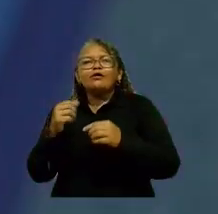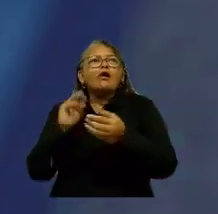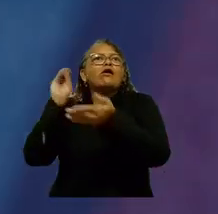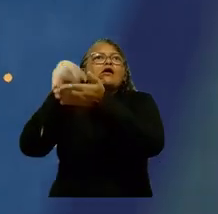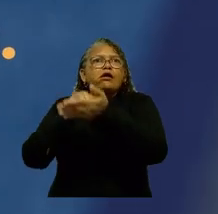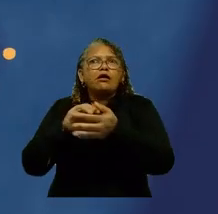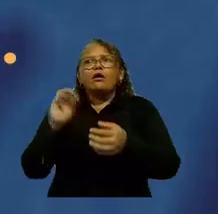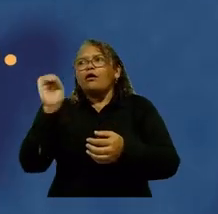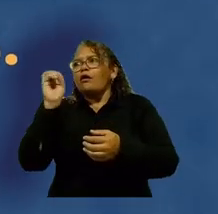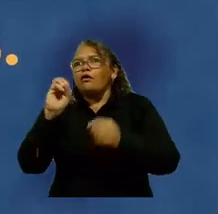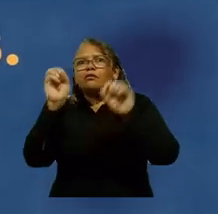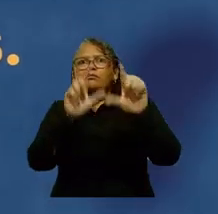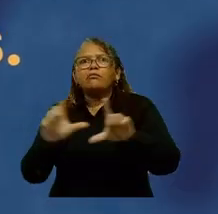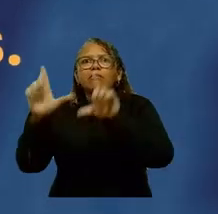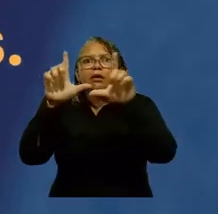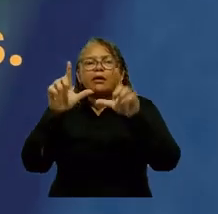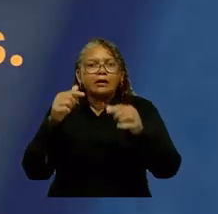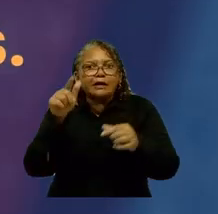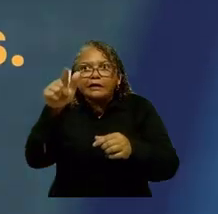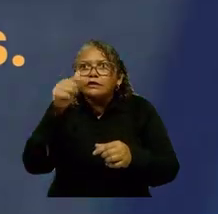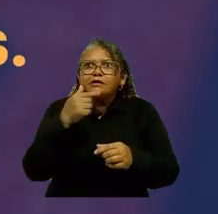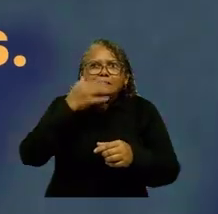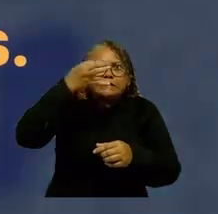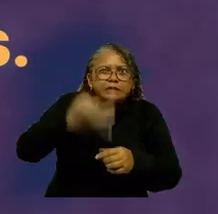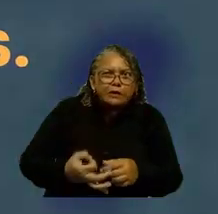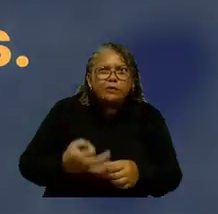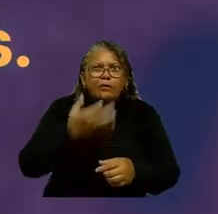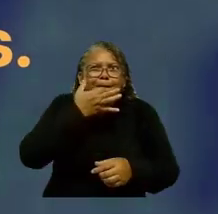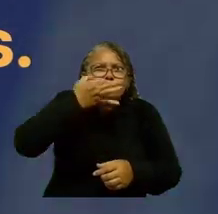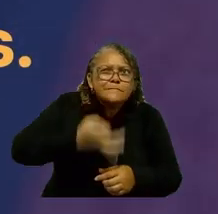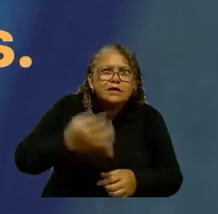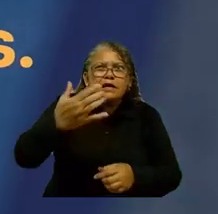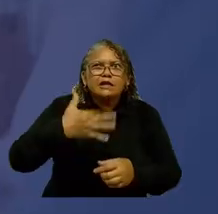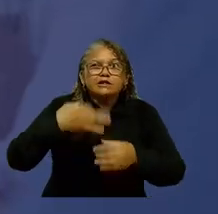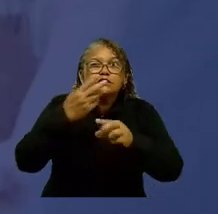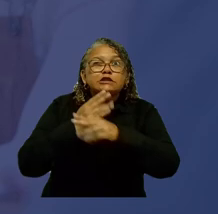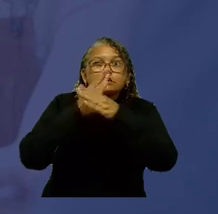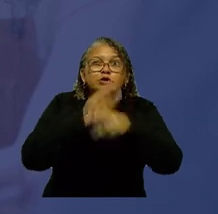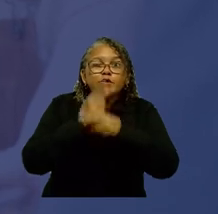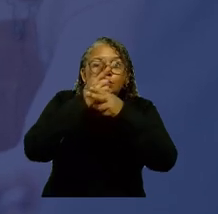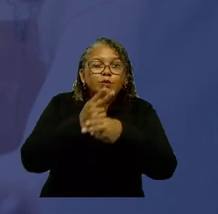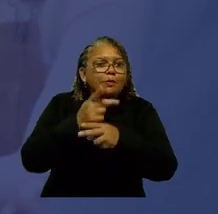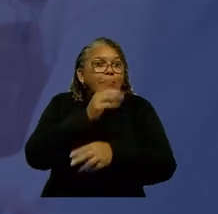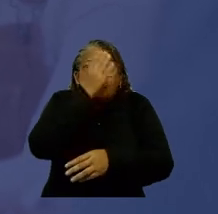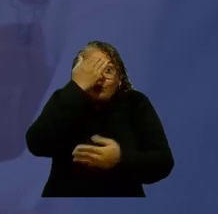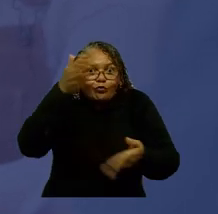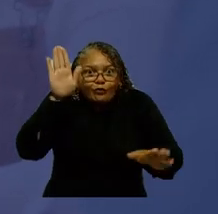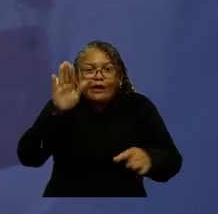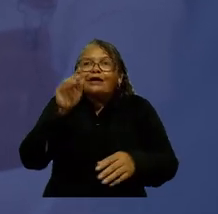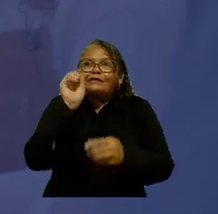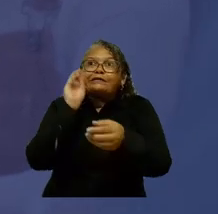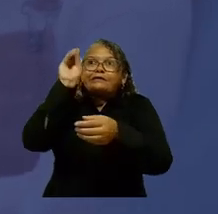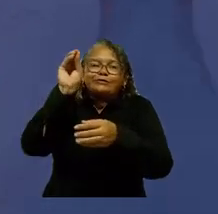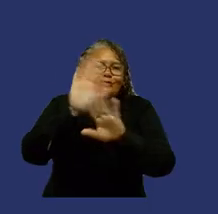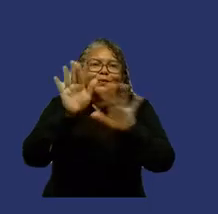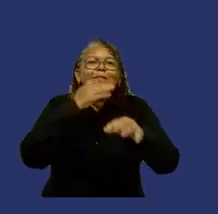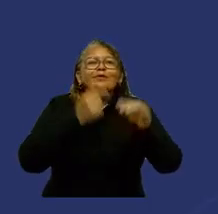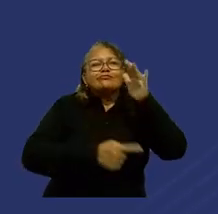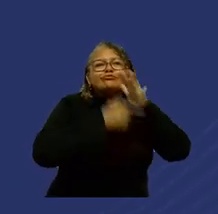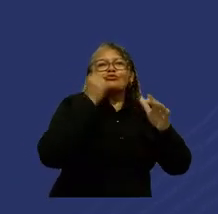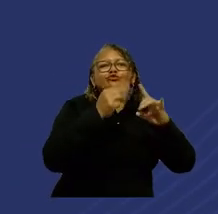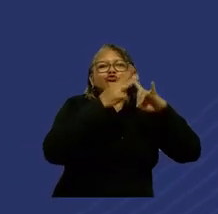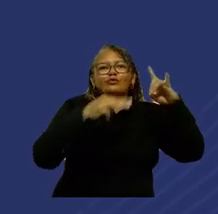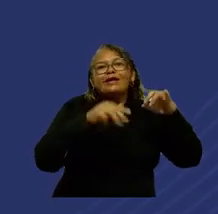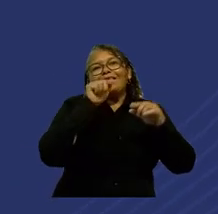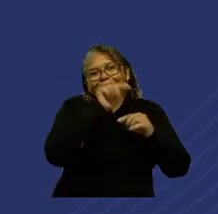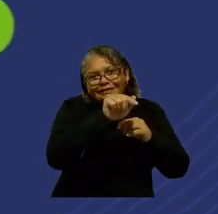No lo registres en plataformas que no puedan establecer su validez y legalidad y solo úsalos para fines de la universidad. Si